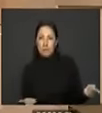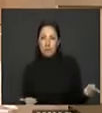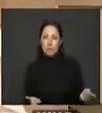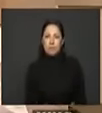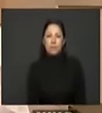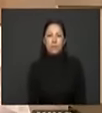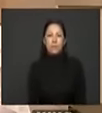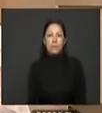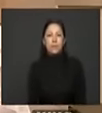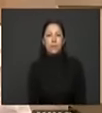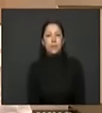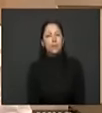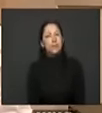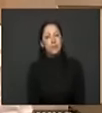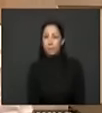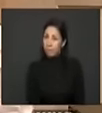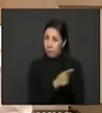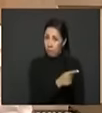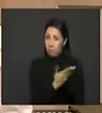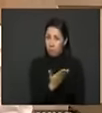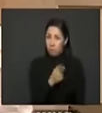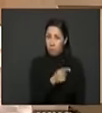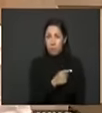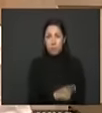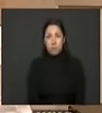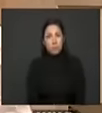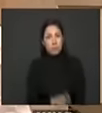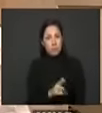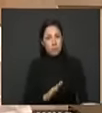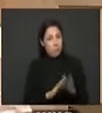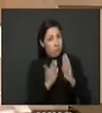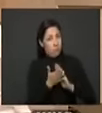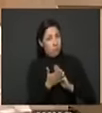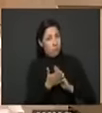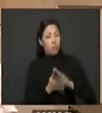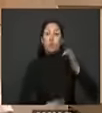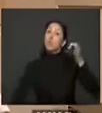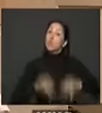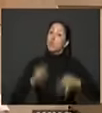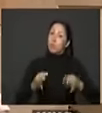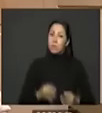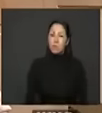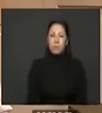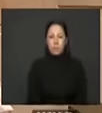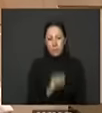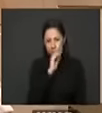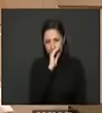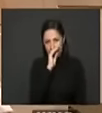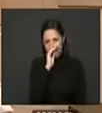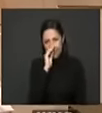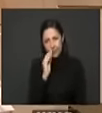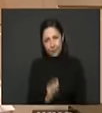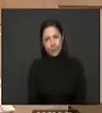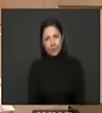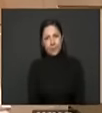y esa fue la forma de seguridad y justicia de facto que las élites le han dejado a las regiones